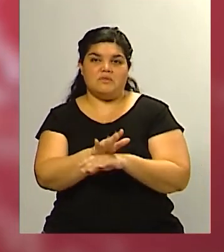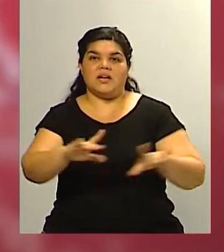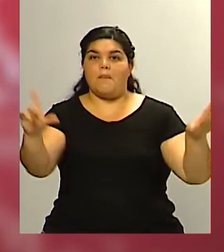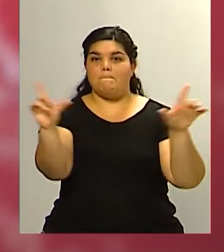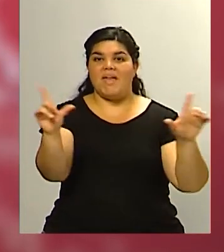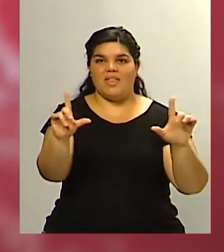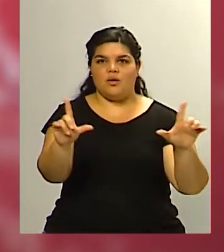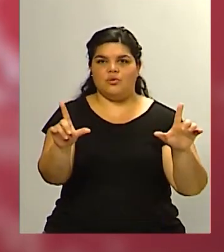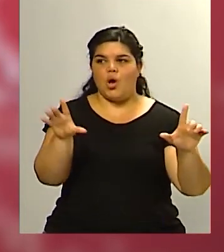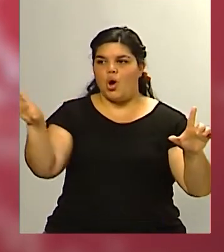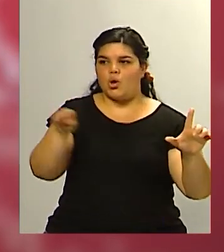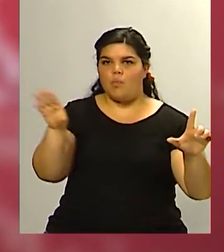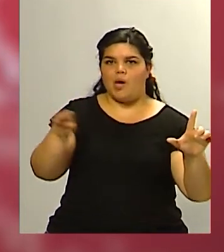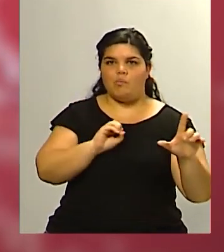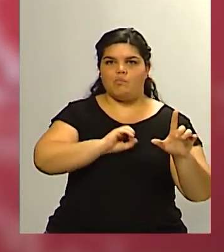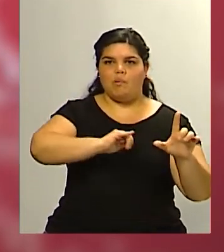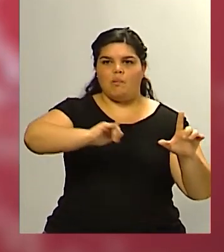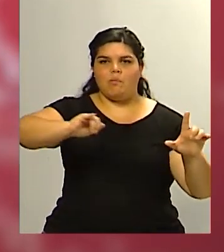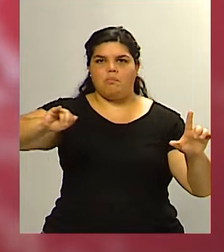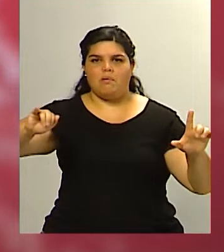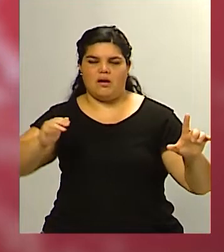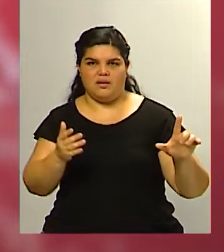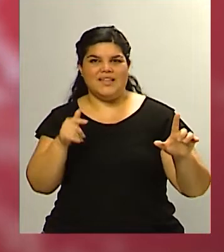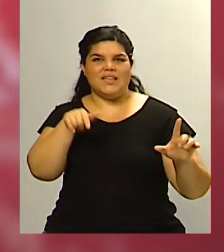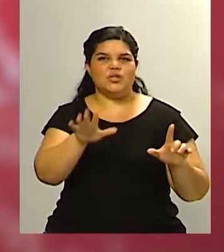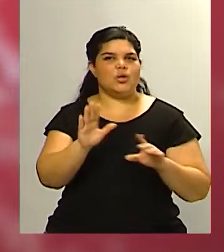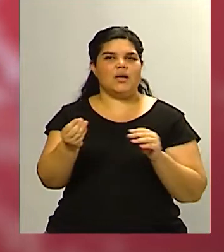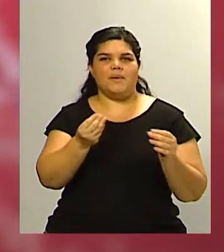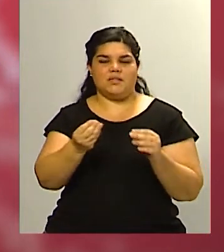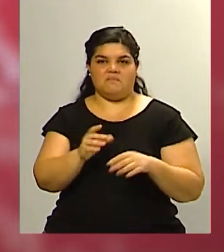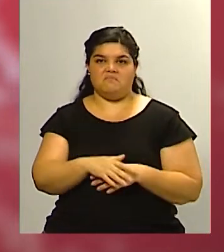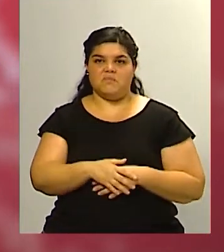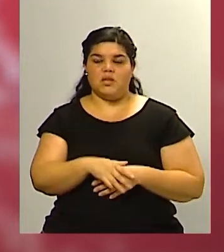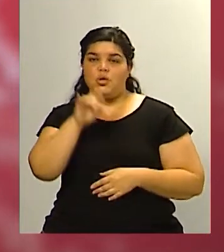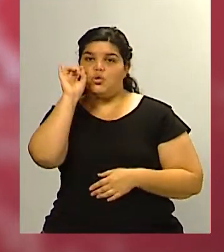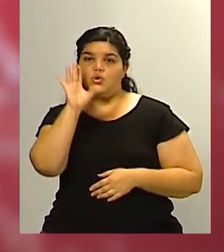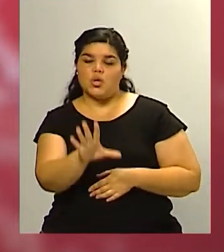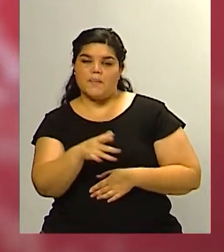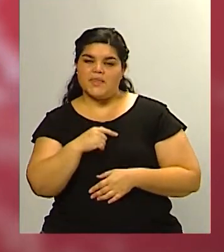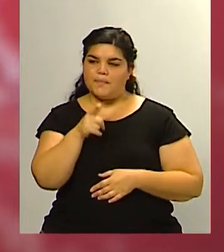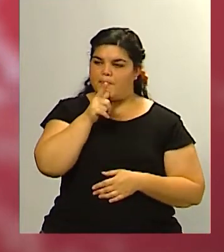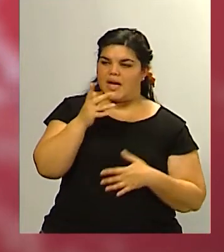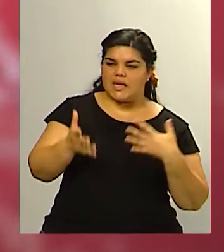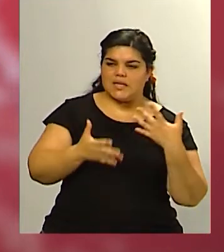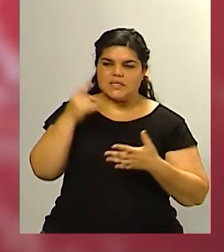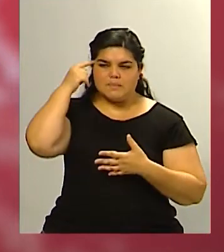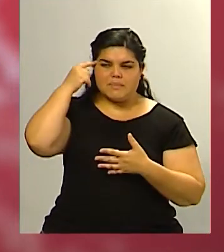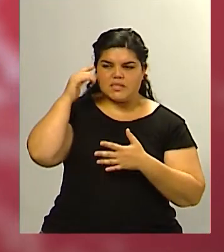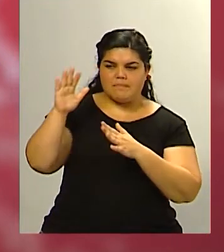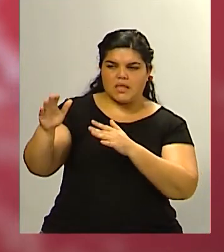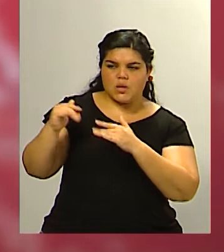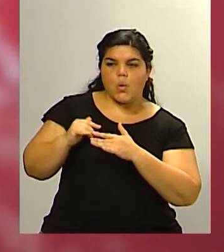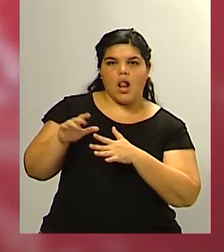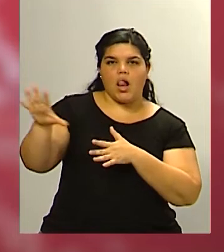industrial y muchos de nosotros compartimos solamente porque pasan cerca de nuestro prejuicio ahora los medios de